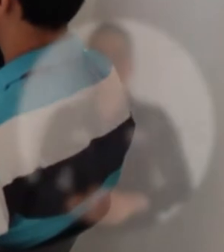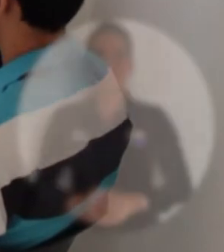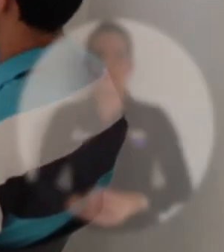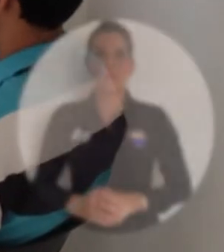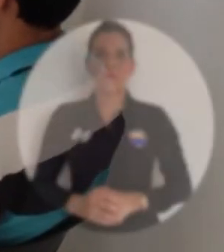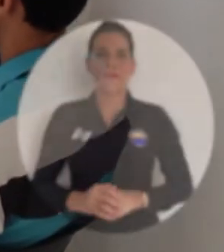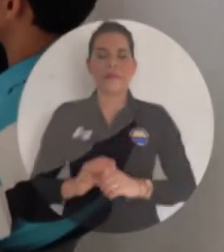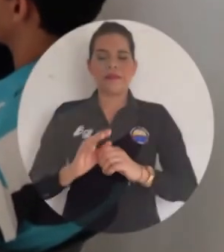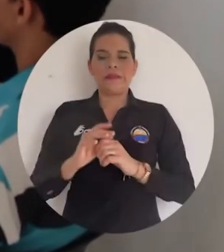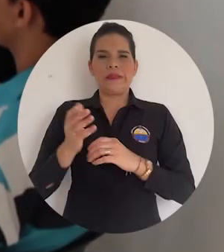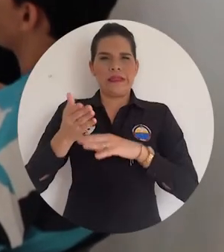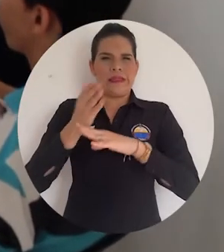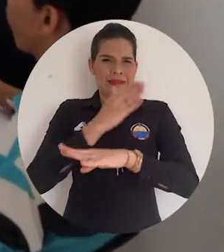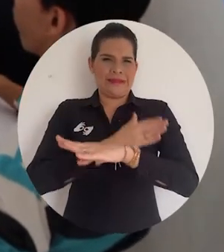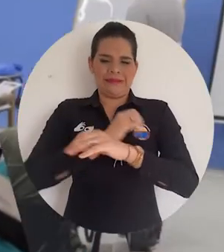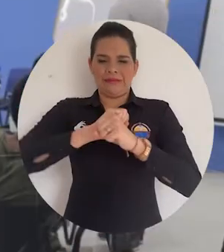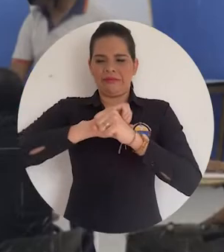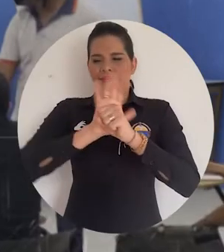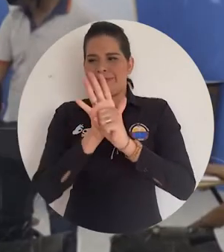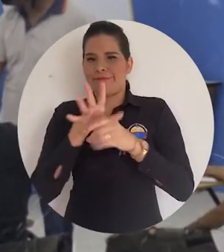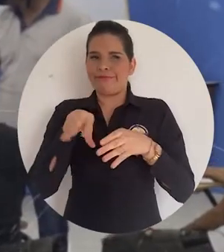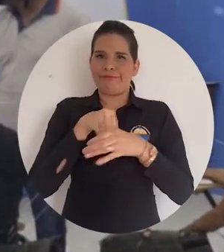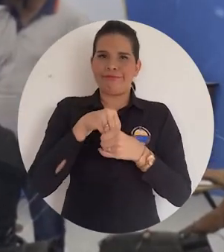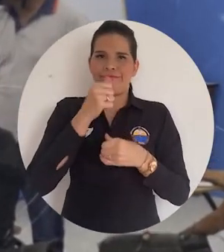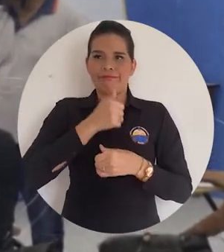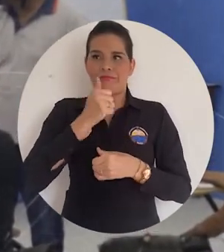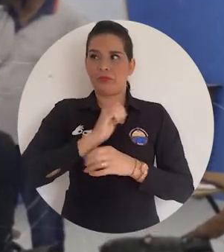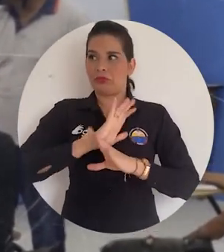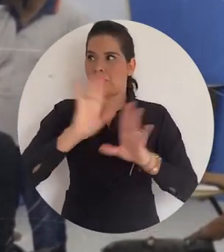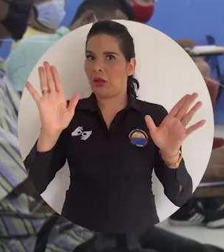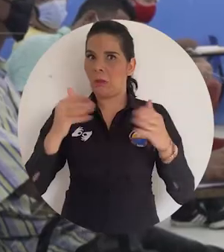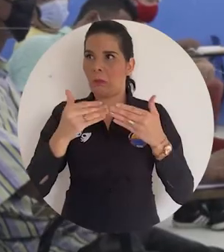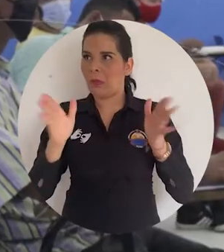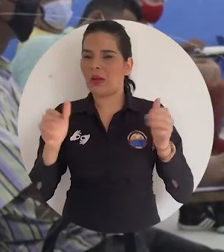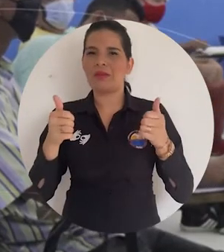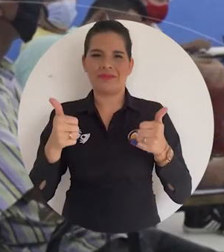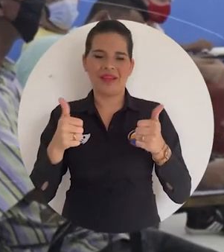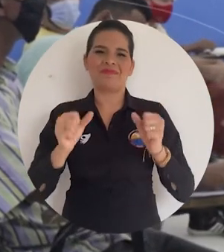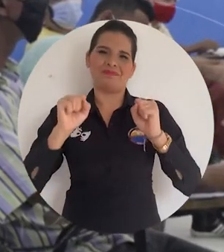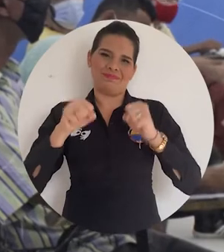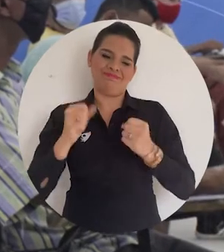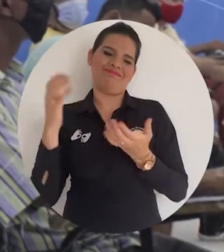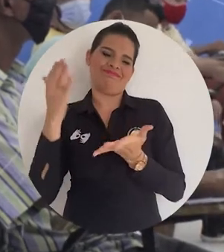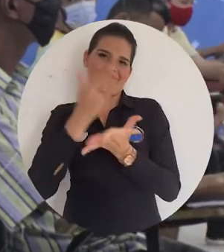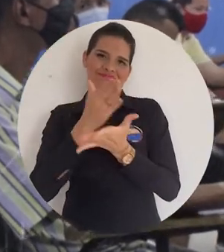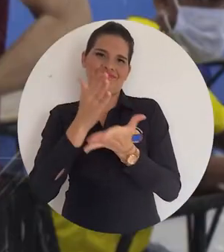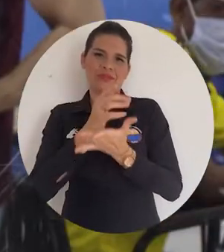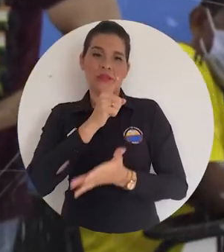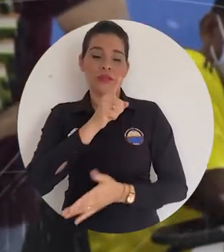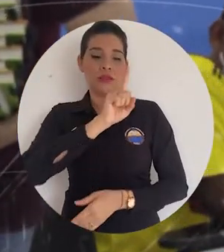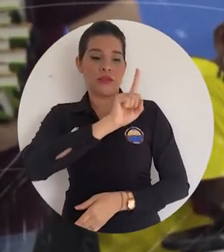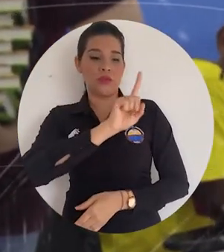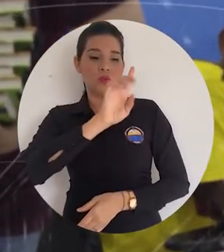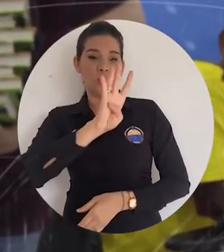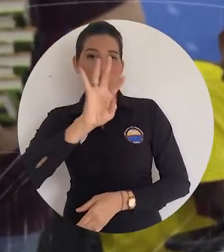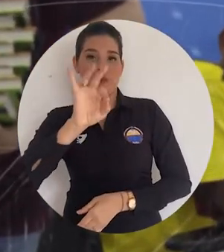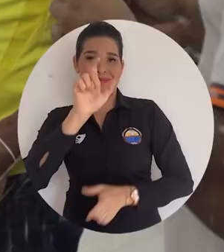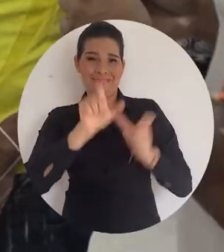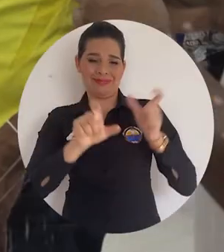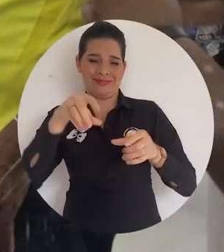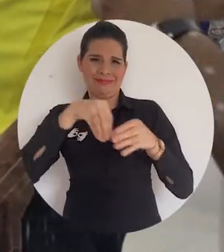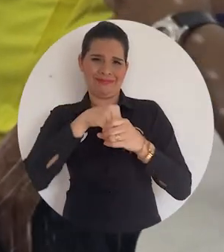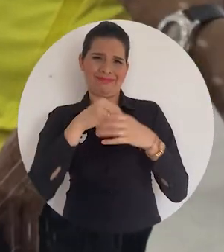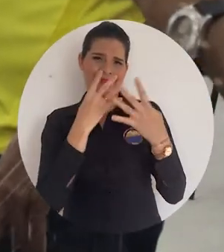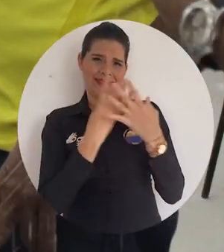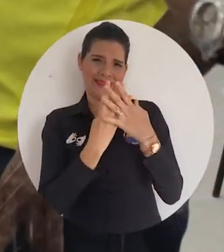Luego de las restricciones de la pandemia, la Alma Mater retomó las actividades formativas dirigidas a 143 internos y